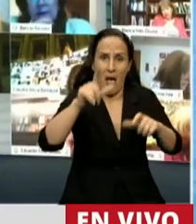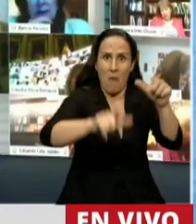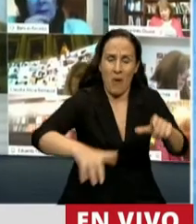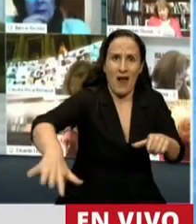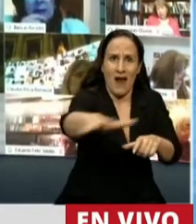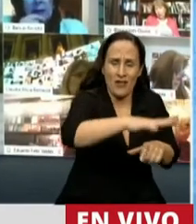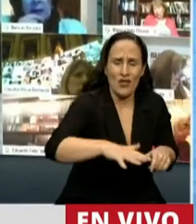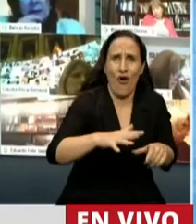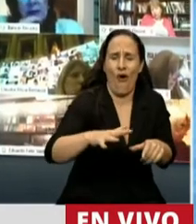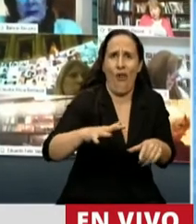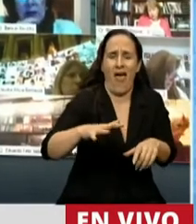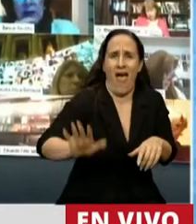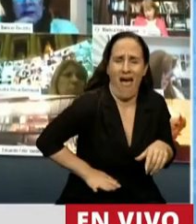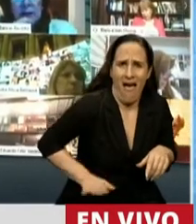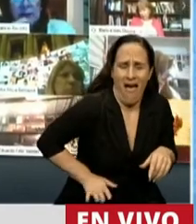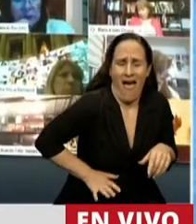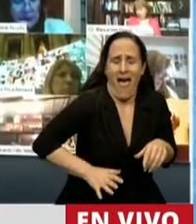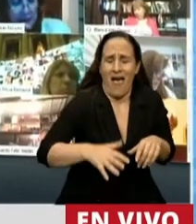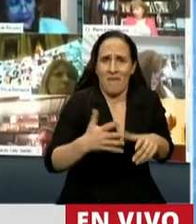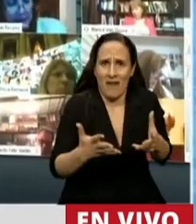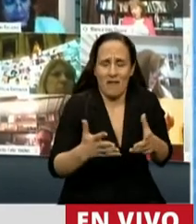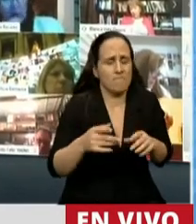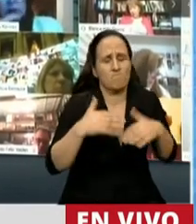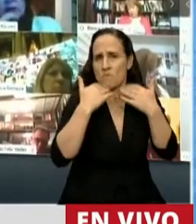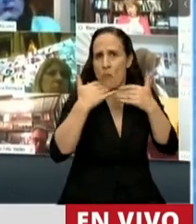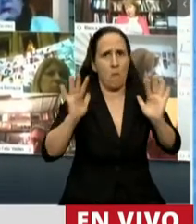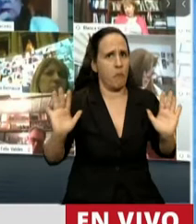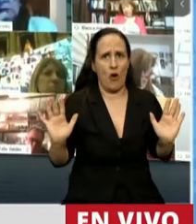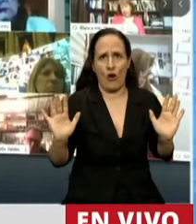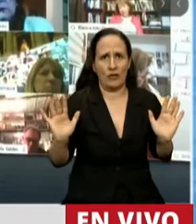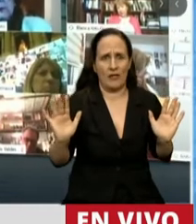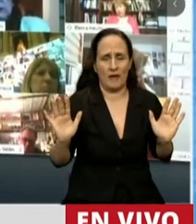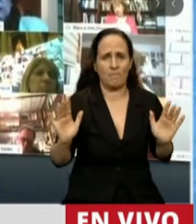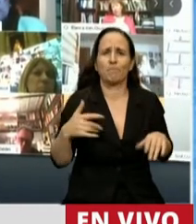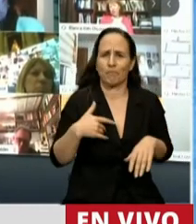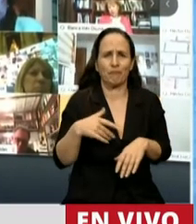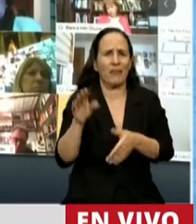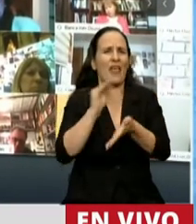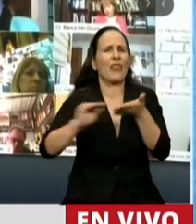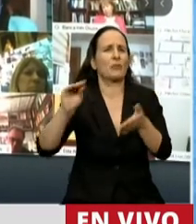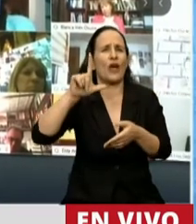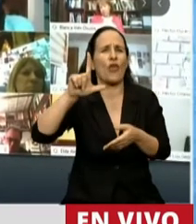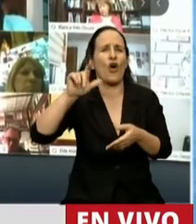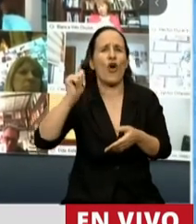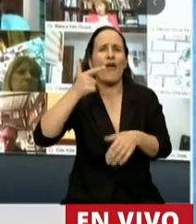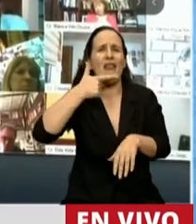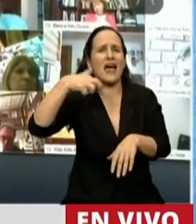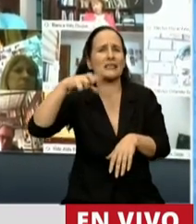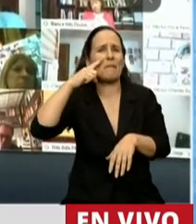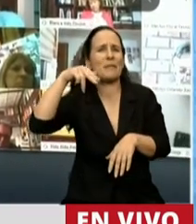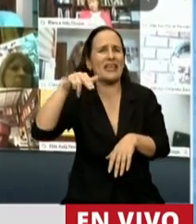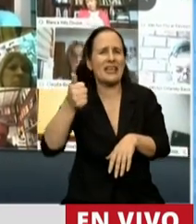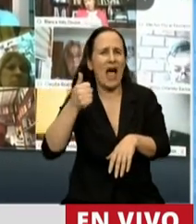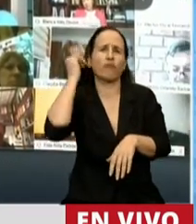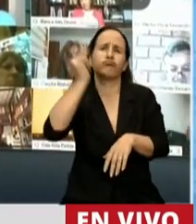argentinos. Conocemos de estos discursos, el diputado Laspina lo expuso ampliamente y